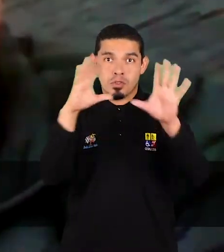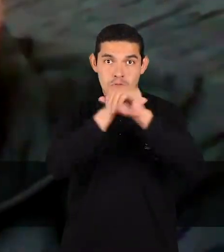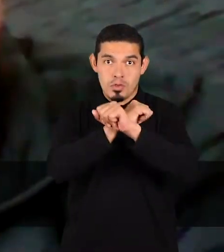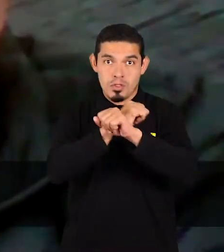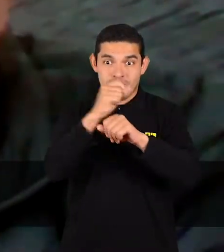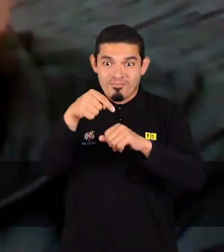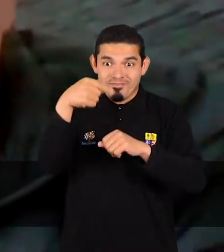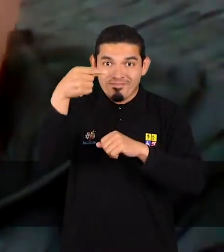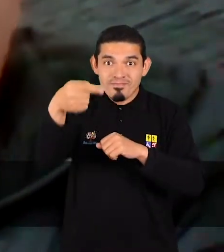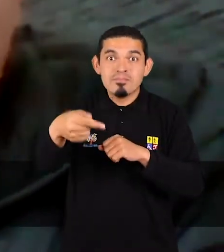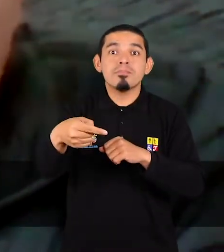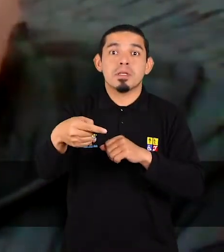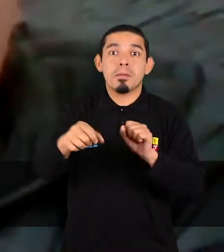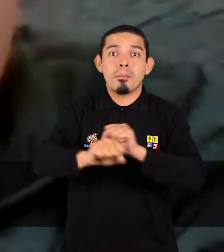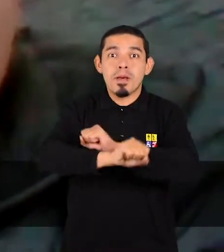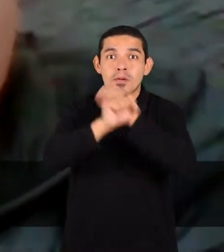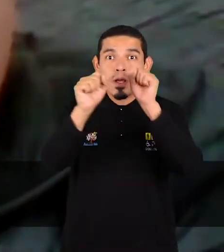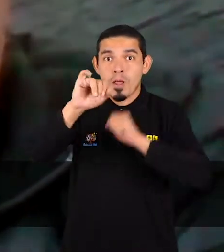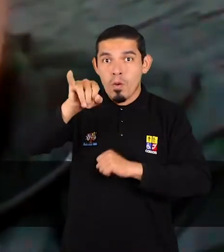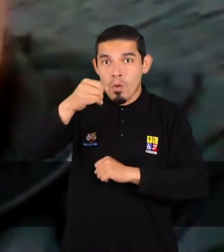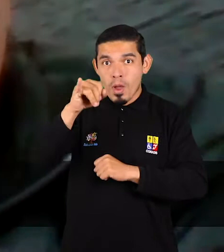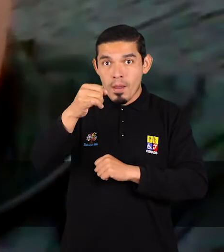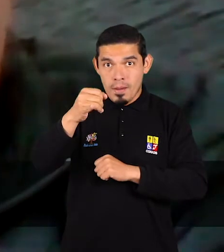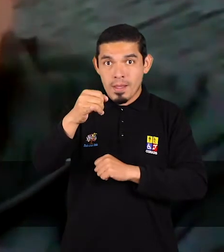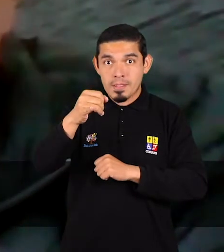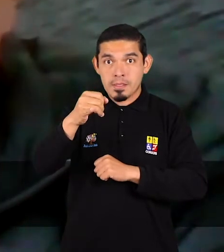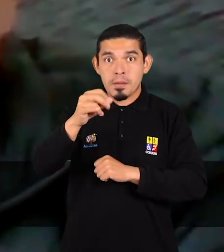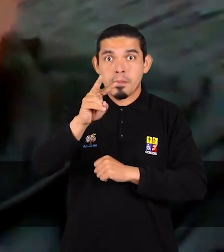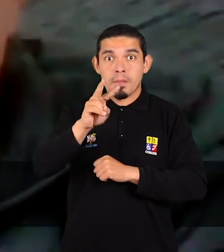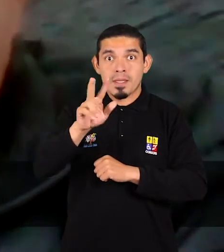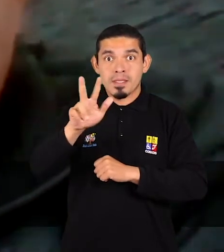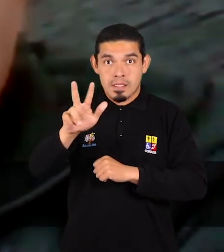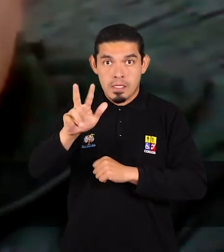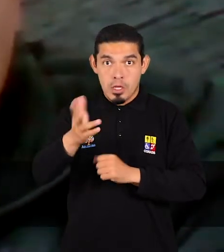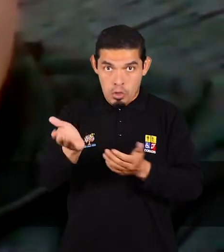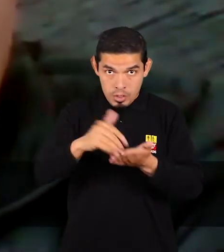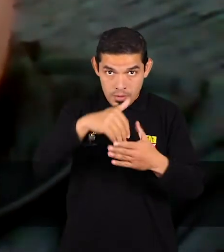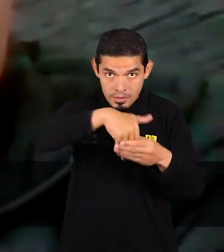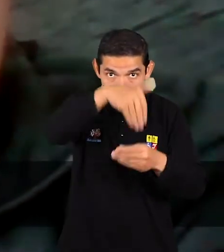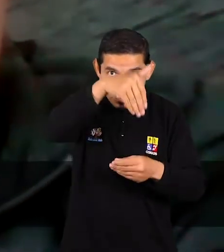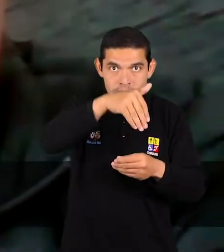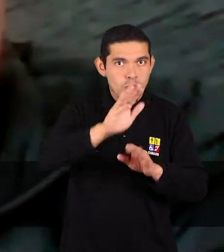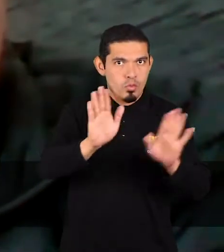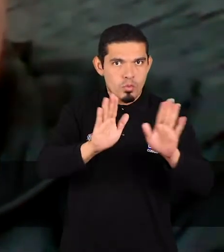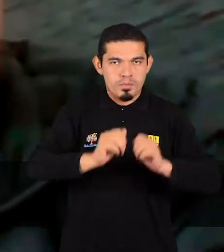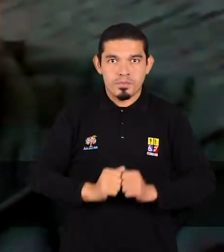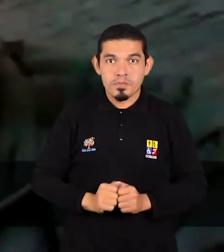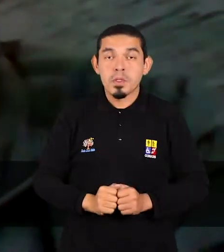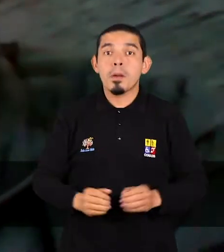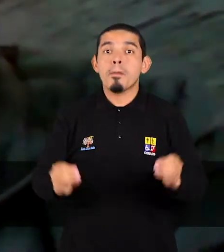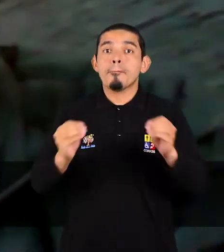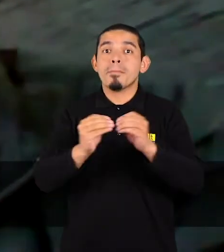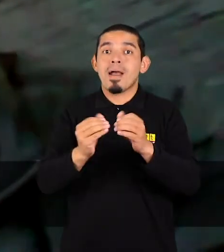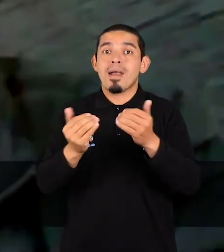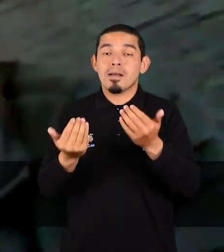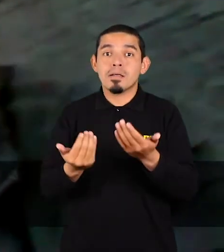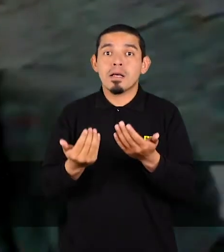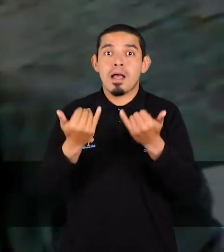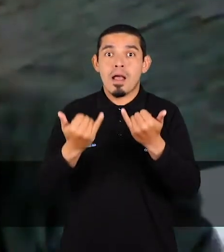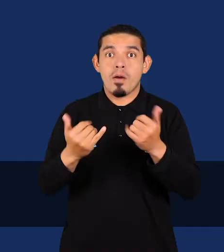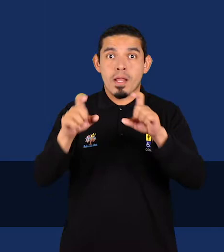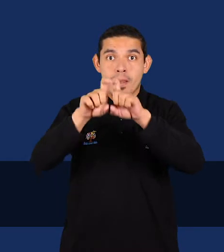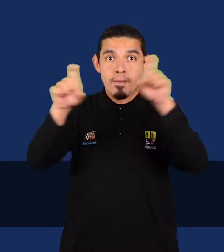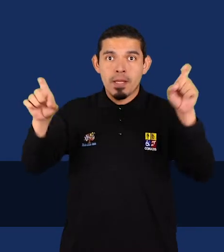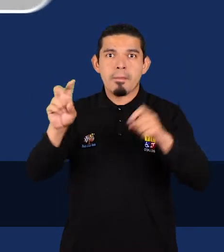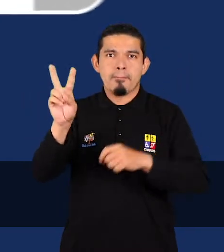partir de la madrugada del jueves, ya no podrán circular con el salvoconducto anterior. Y en las empresas, actual vigencia hasta la medianoche